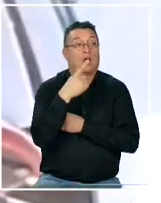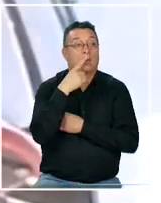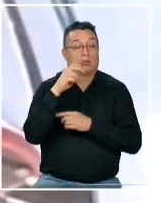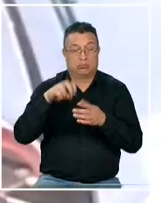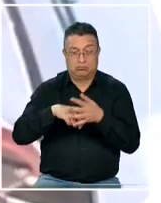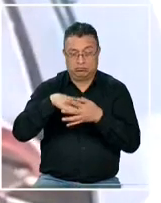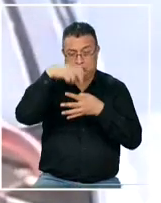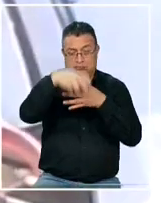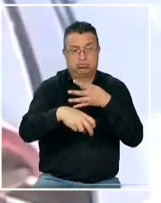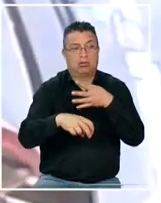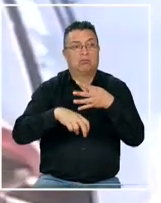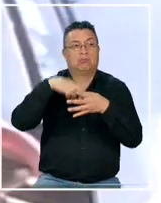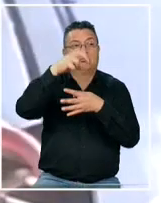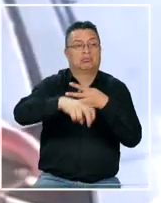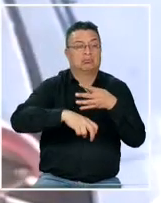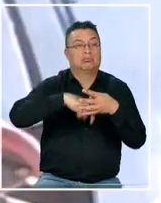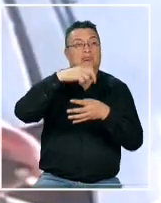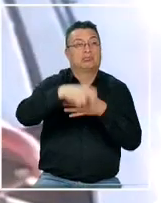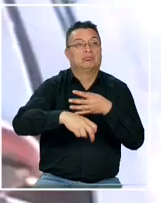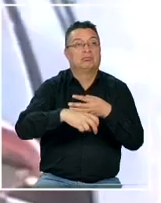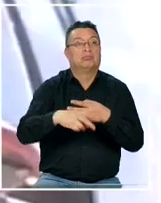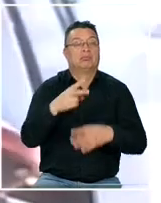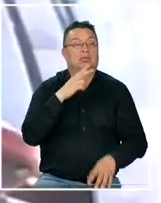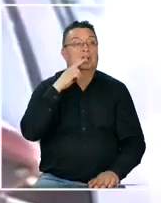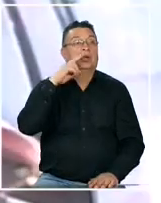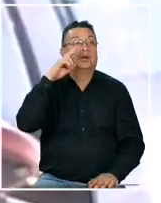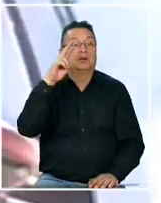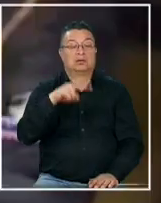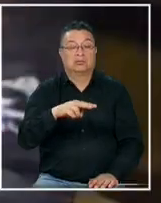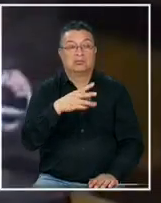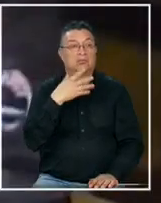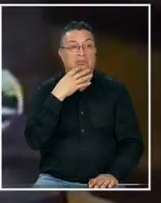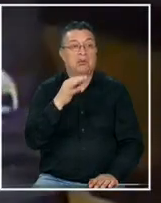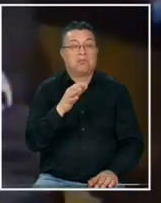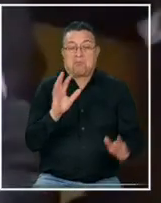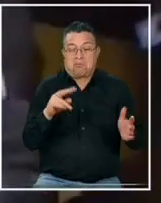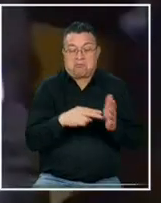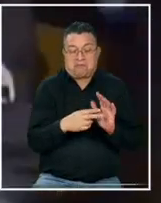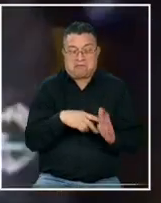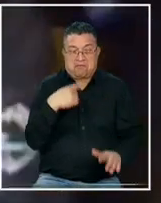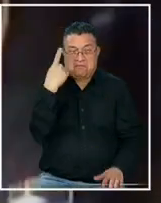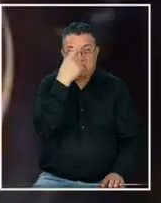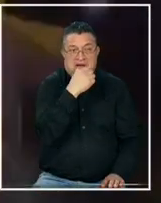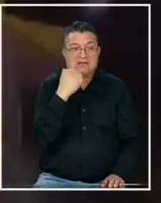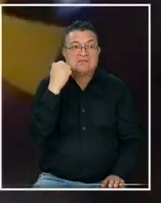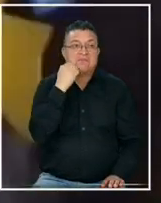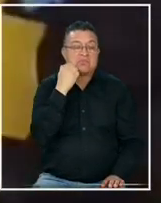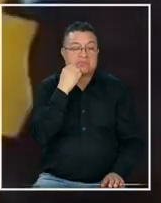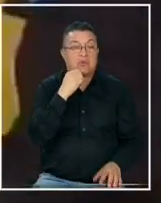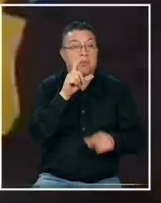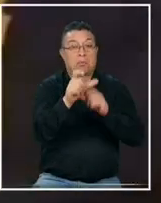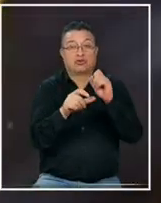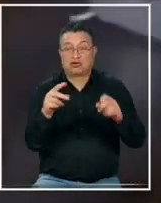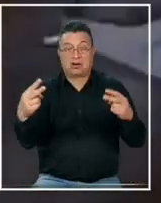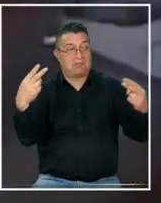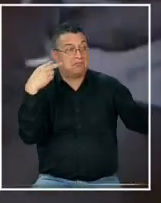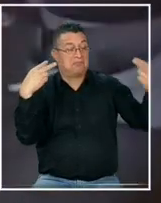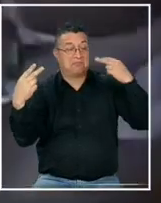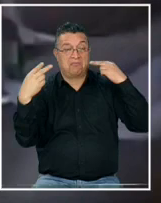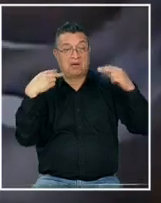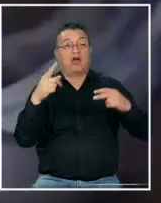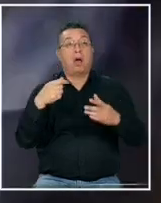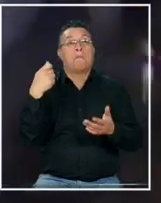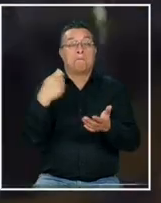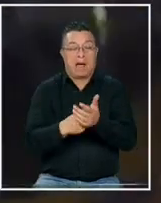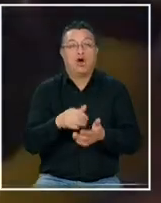gimnastas saltando los torniquetes sin ningún tipo de complejo y frente a las decenas de pasajeros que